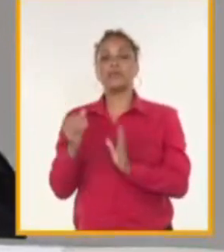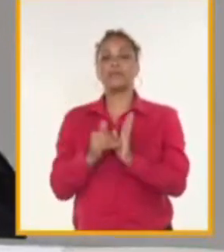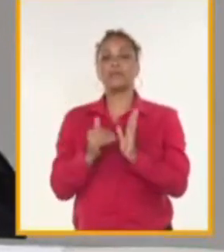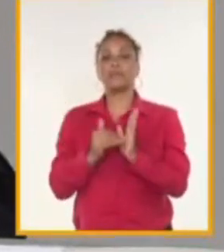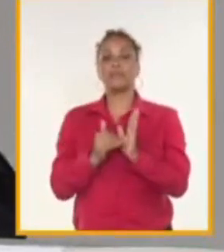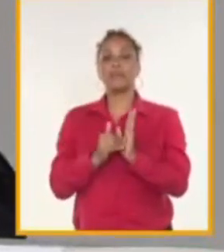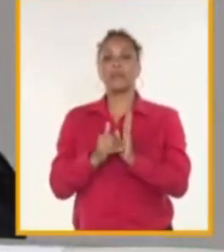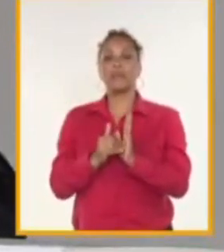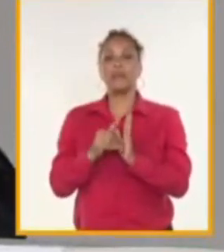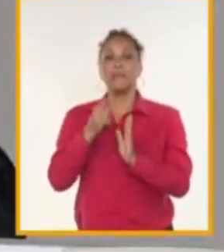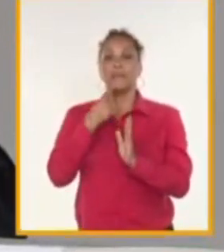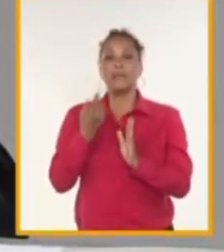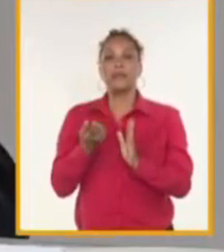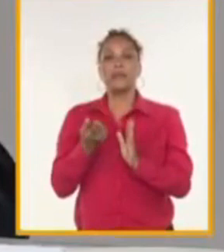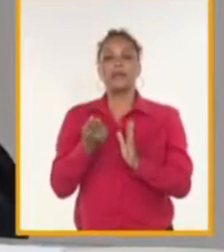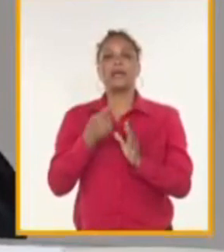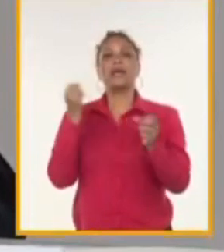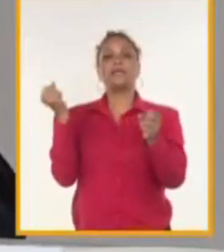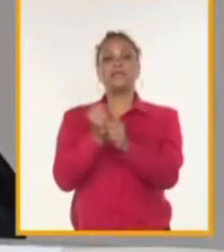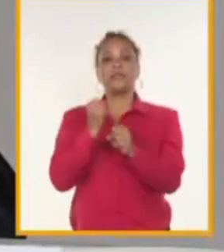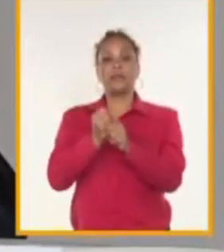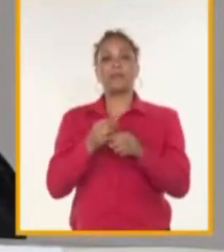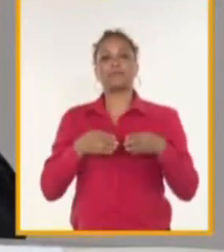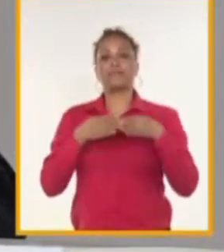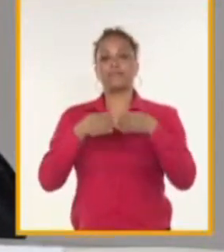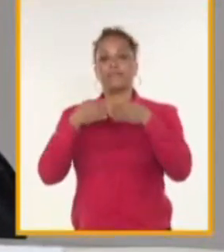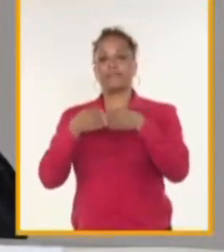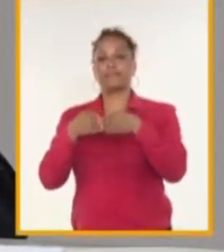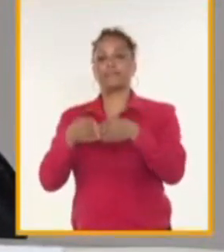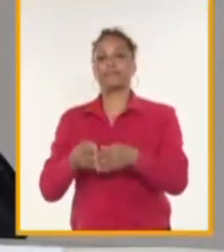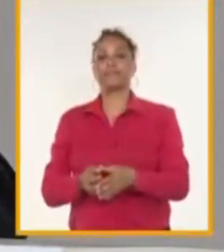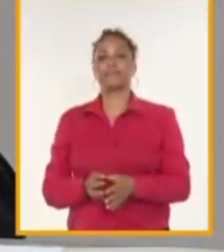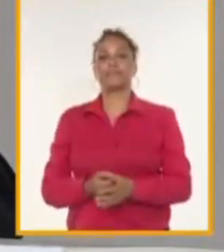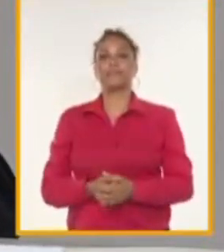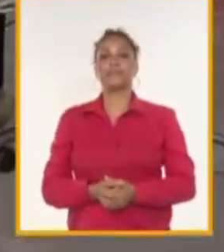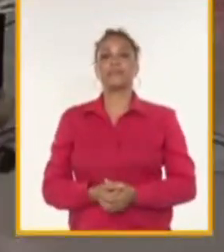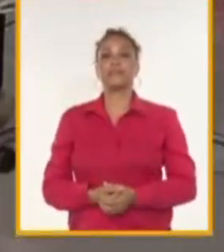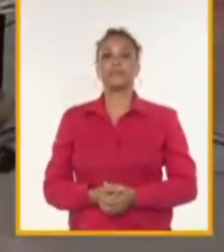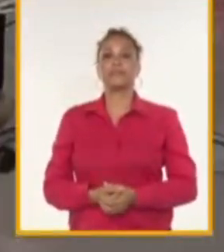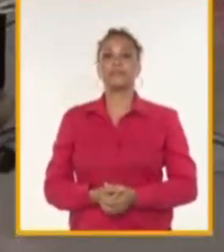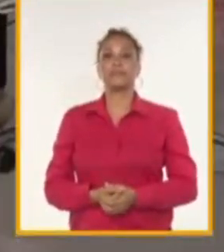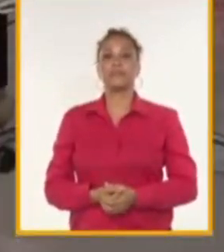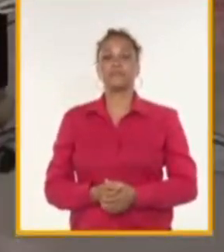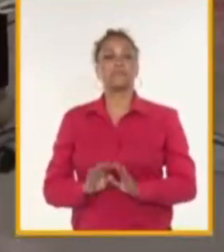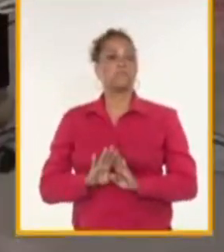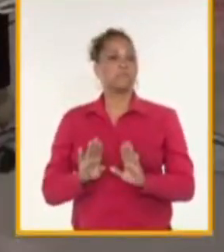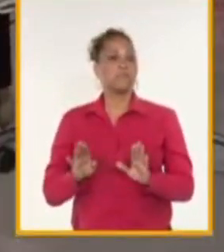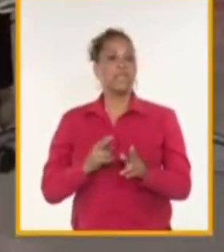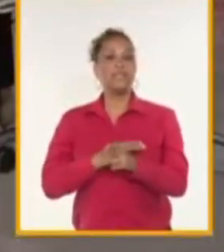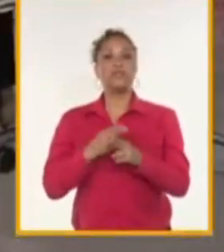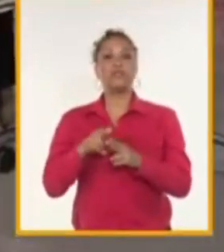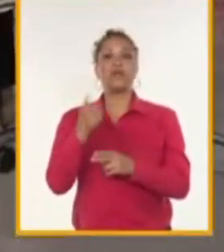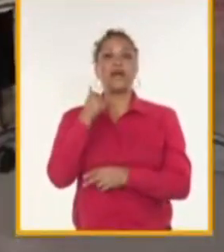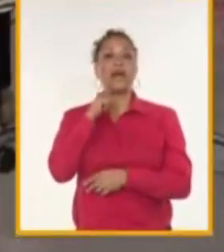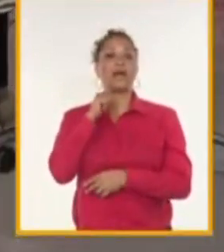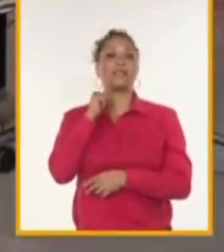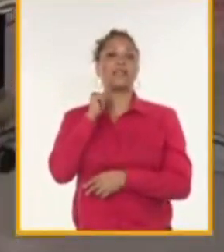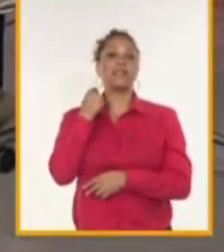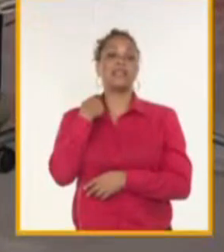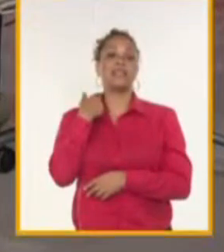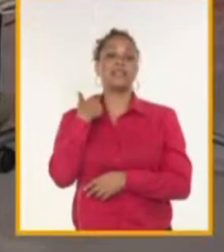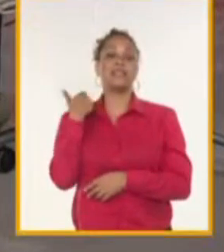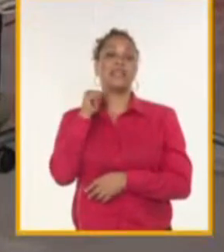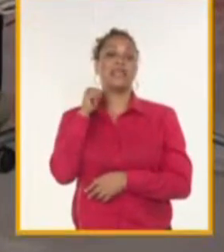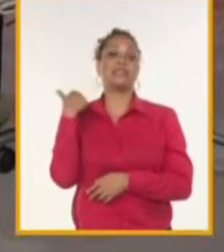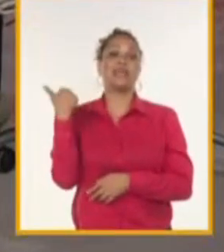siendo el mayor volumen de operaciones desde el inicio de operaciones en 2014. Esa es la historia de 10 años y el presente que vive